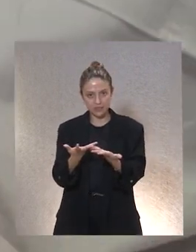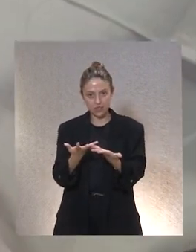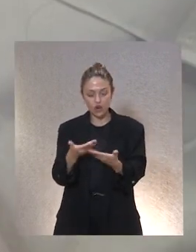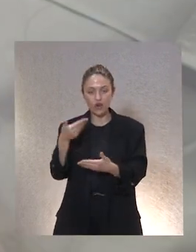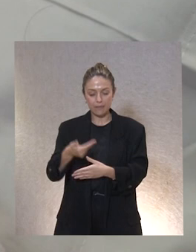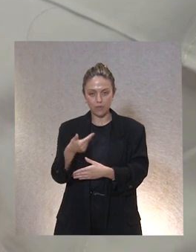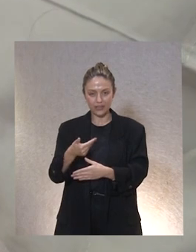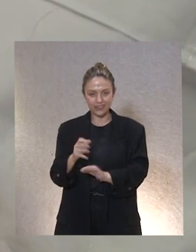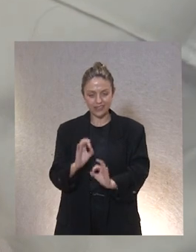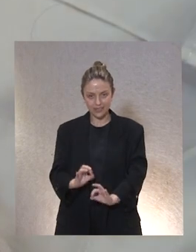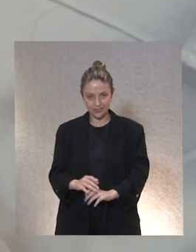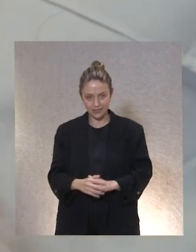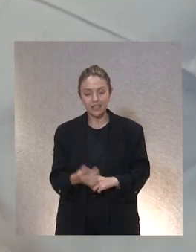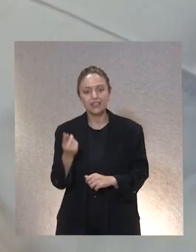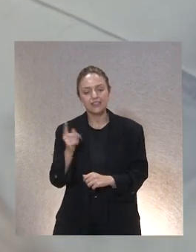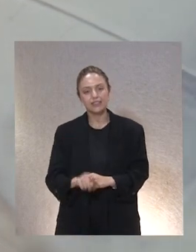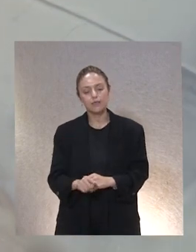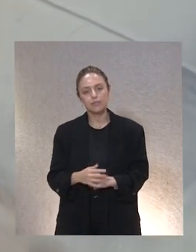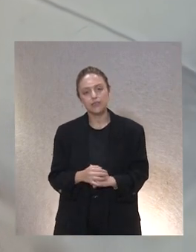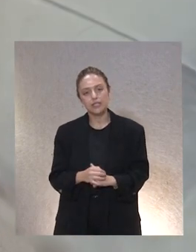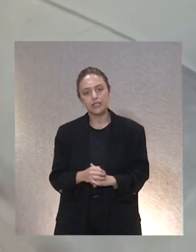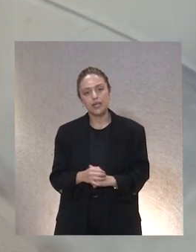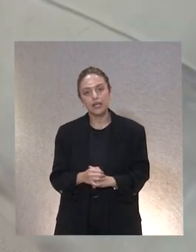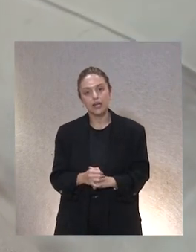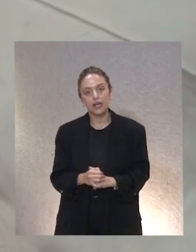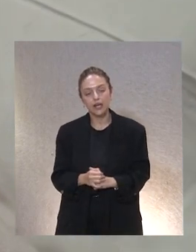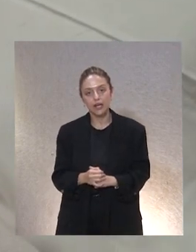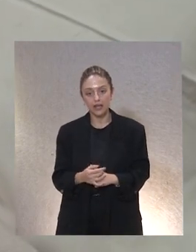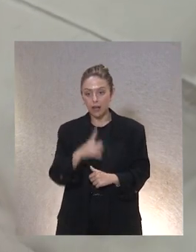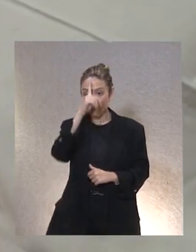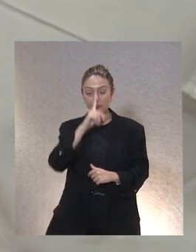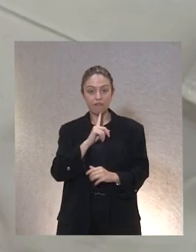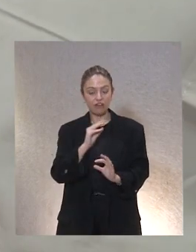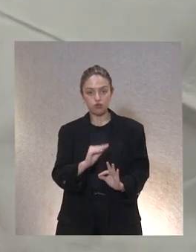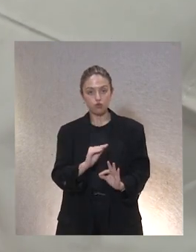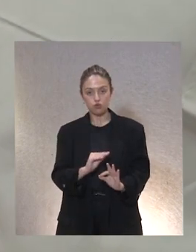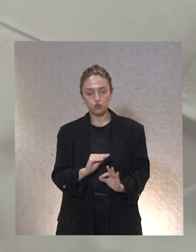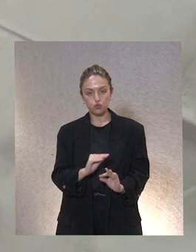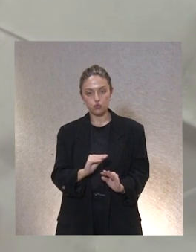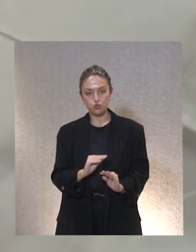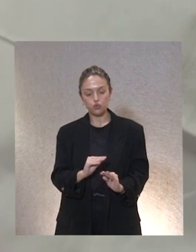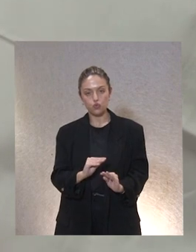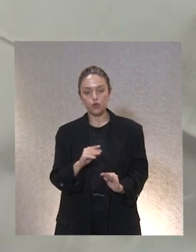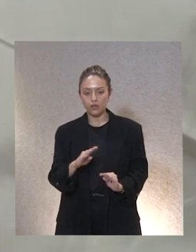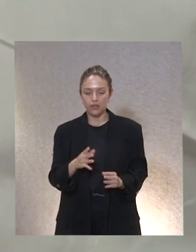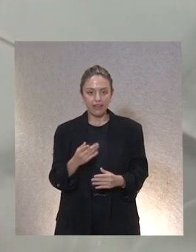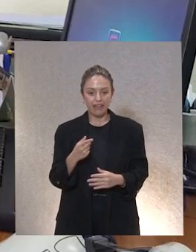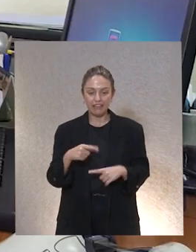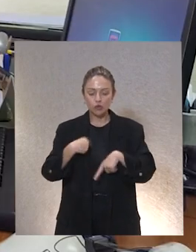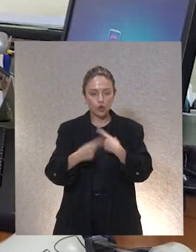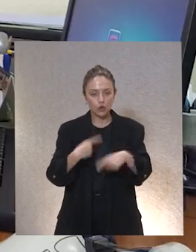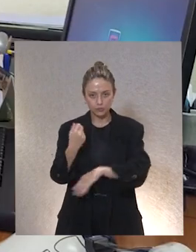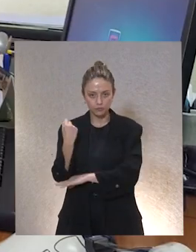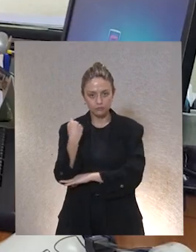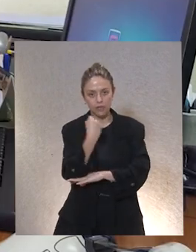es importante también desde luego por su perfil por cómo ella es el apoyo diario es muy importante